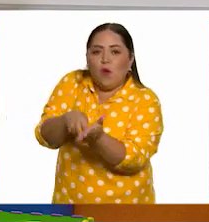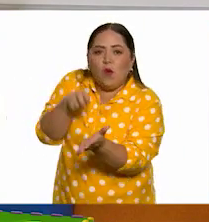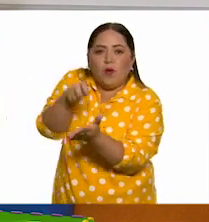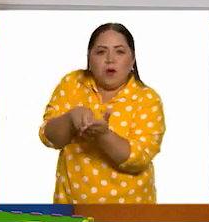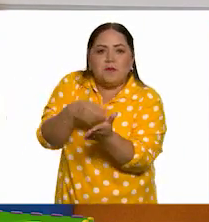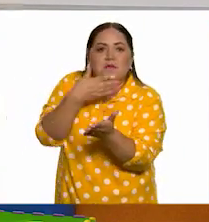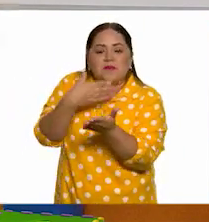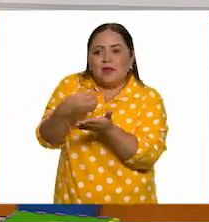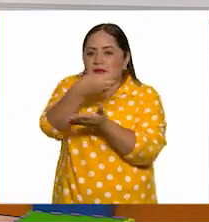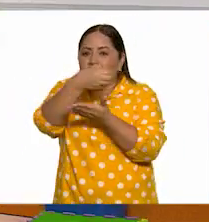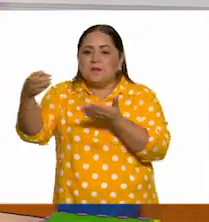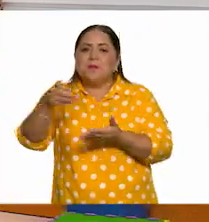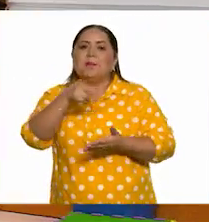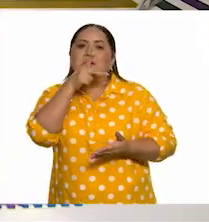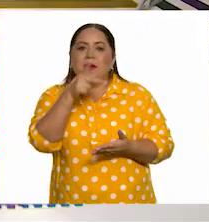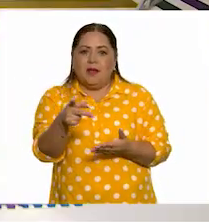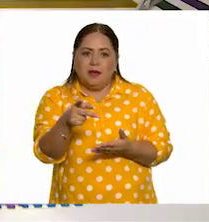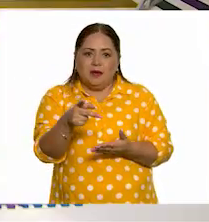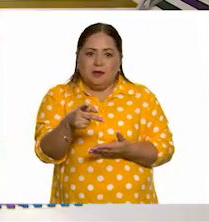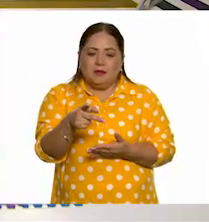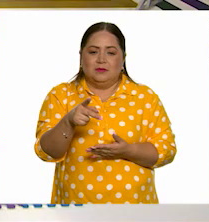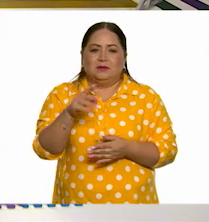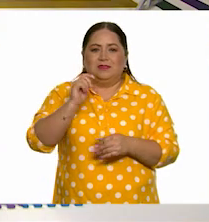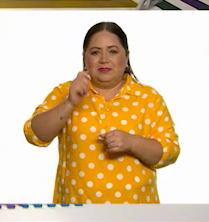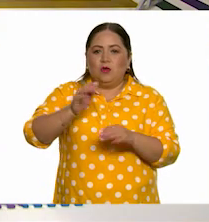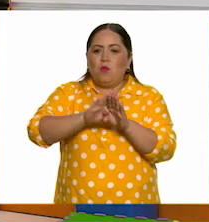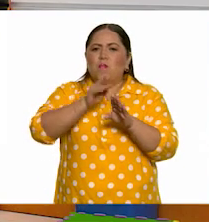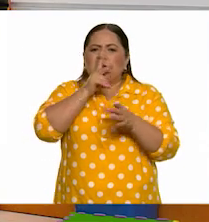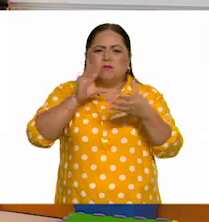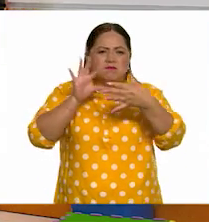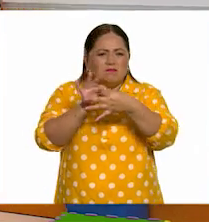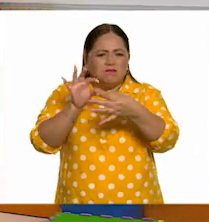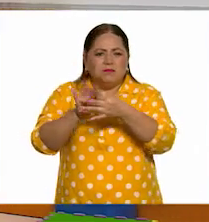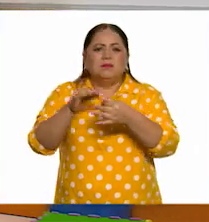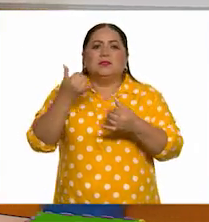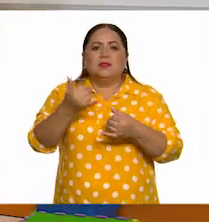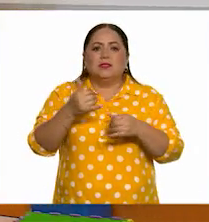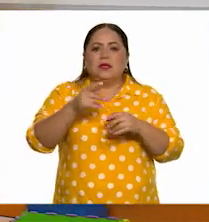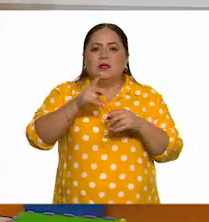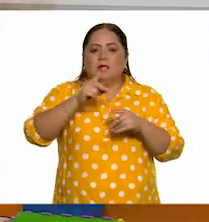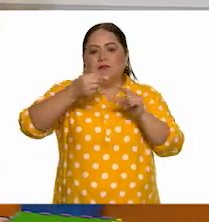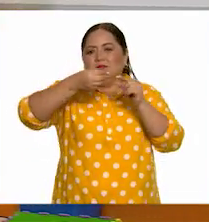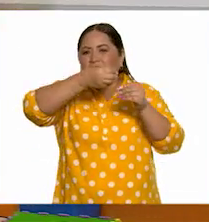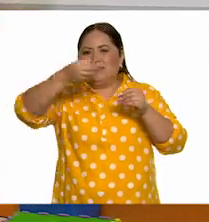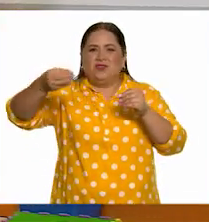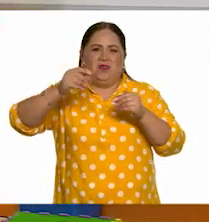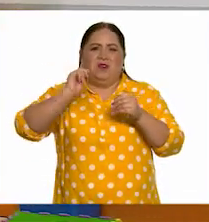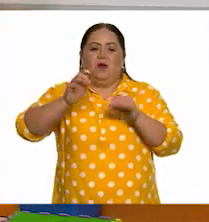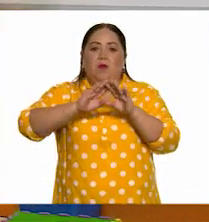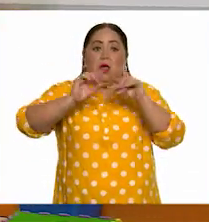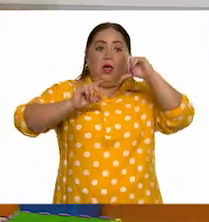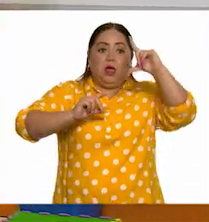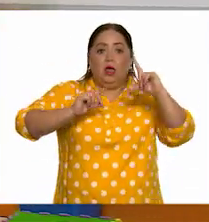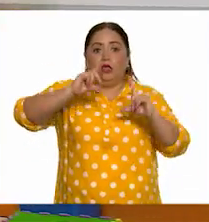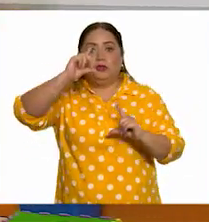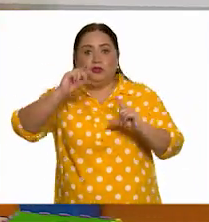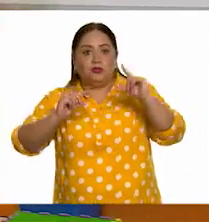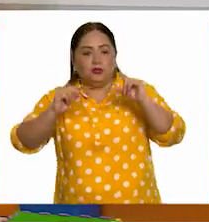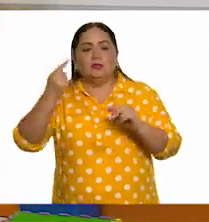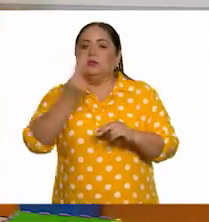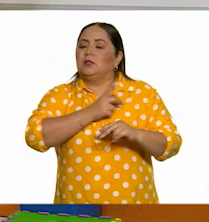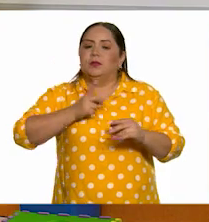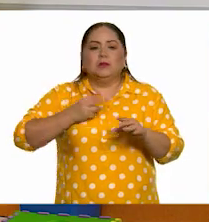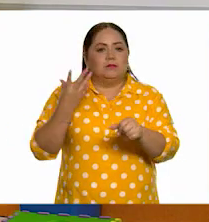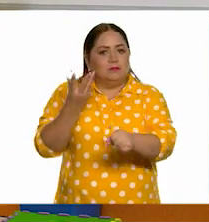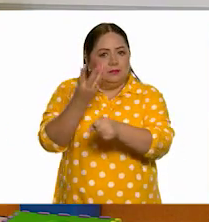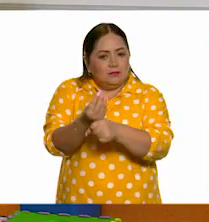la ortografía, la segmentación de palabras, la dirección de las letras, el uso de mayúsculas y minúsculas.